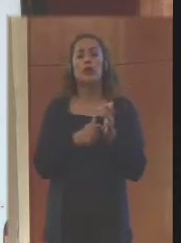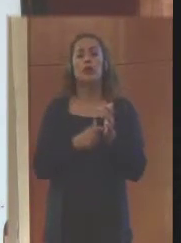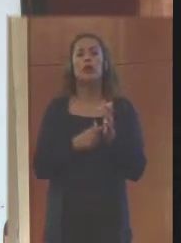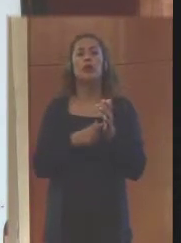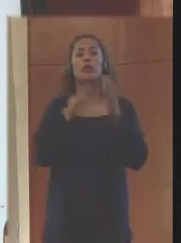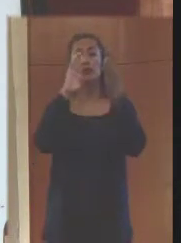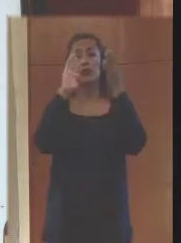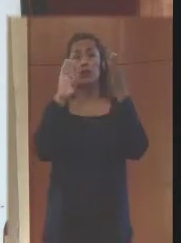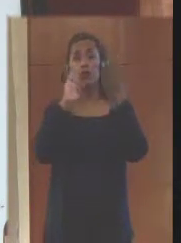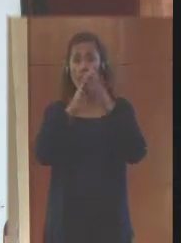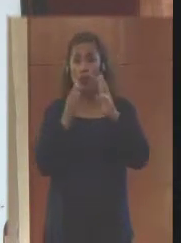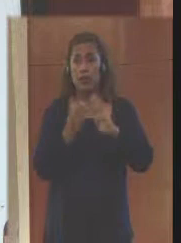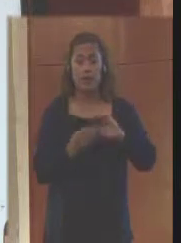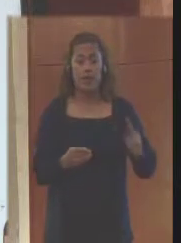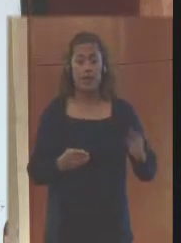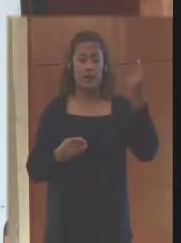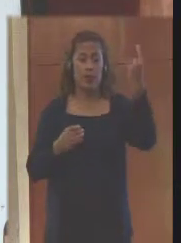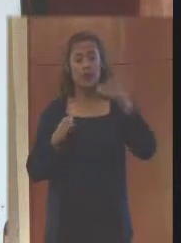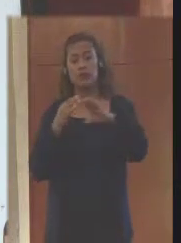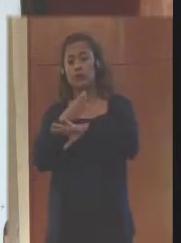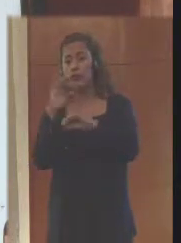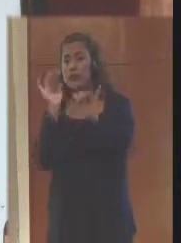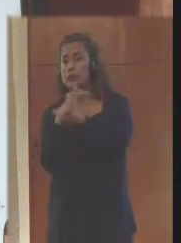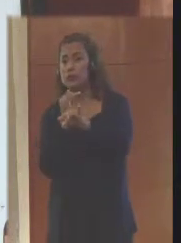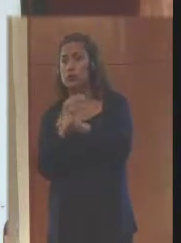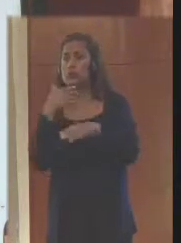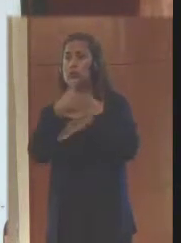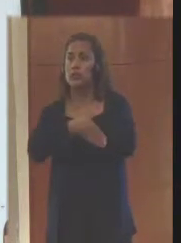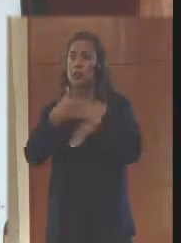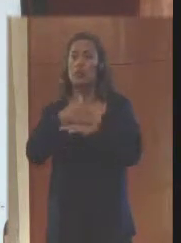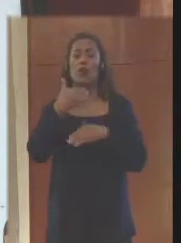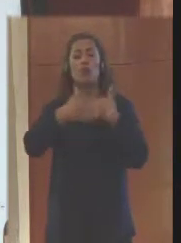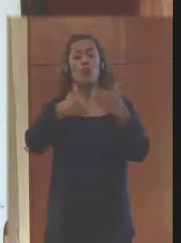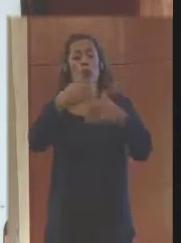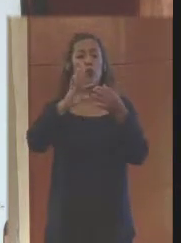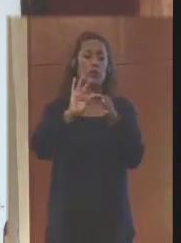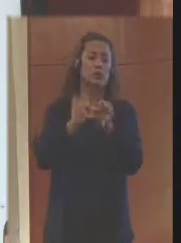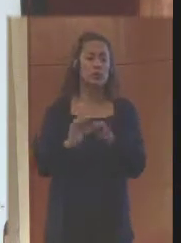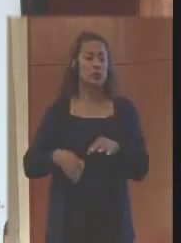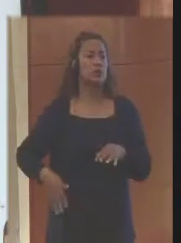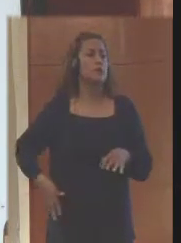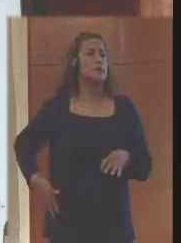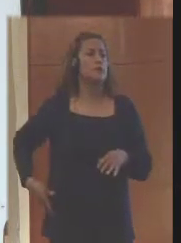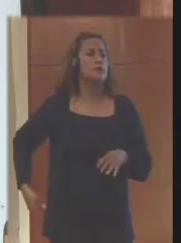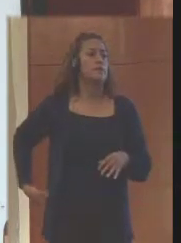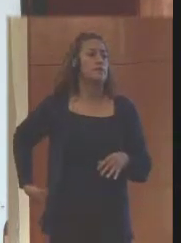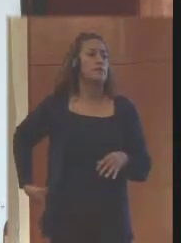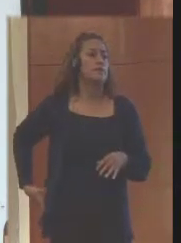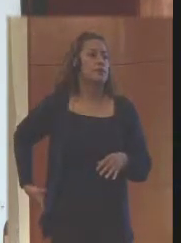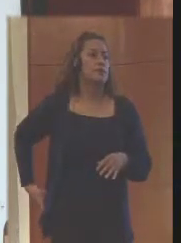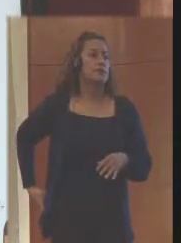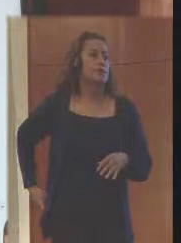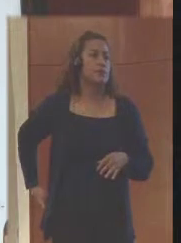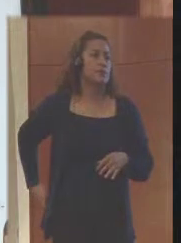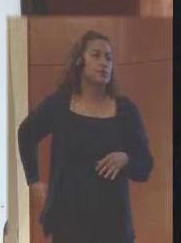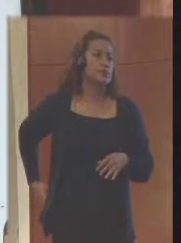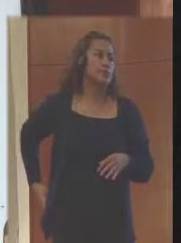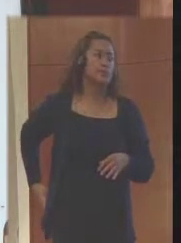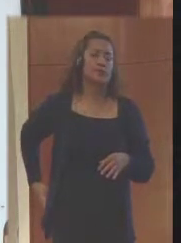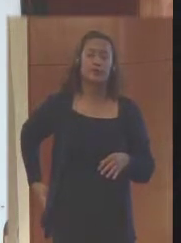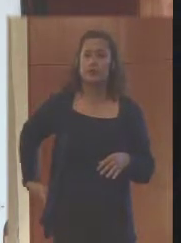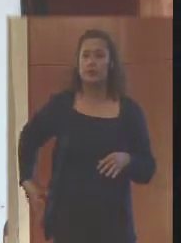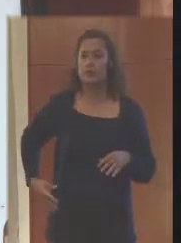primero que la industria y unas que fueron llegando a raíz del tema de seguridad nacional. to to arrive. And as a national security